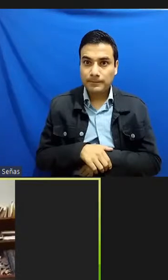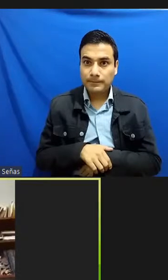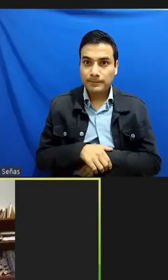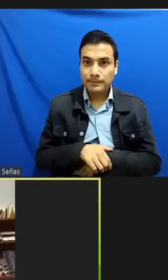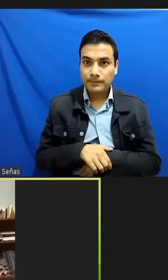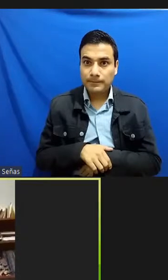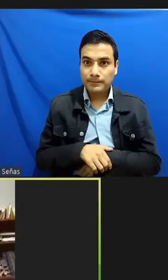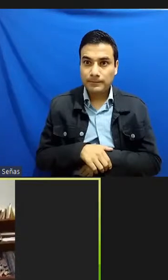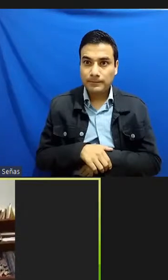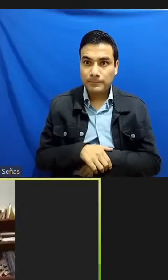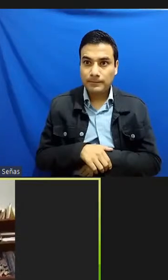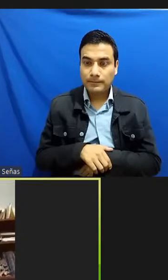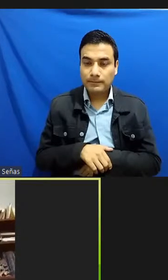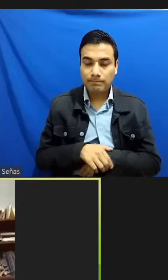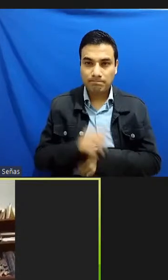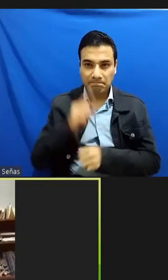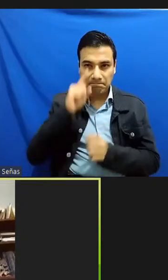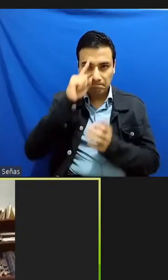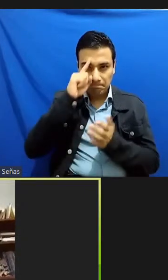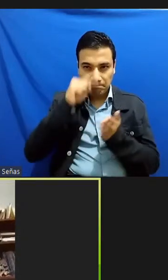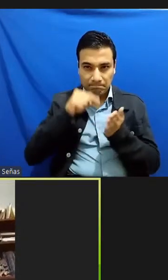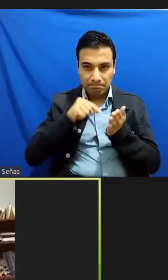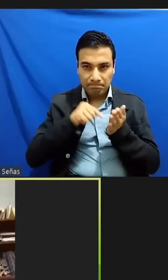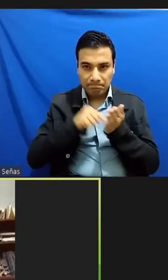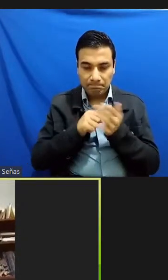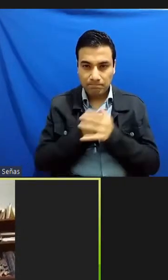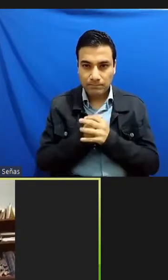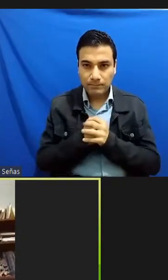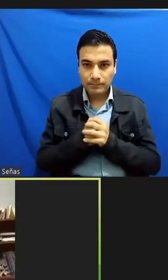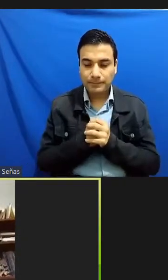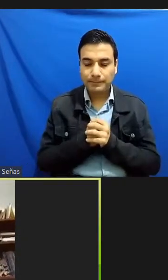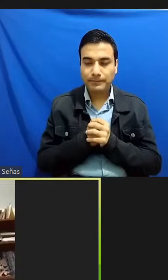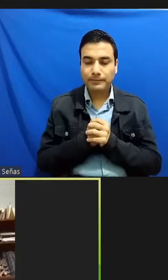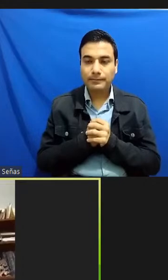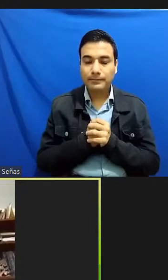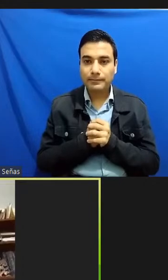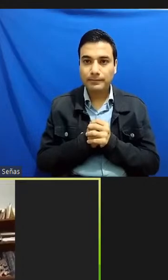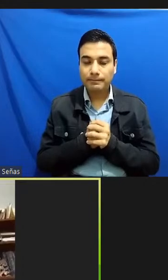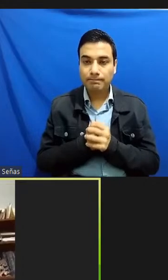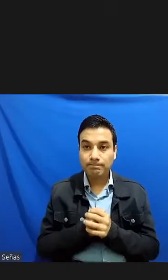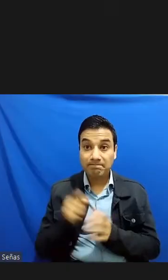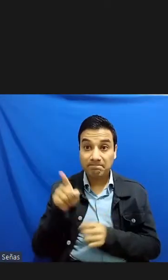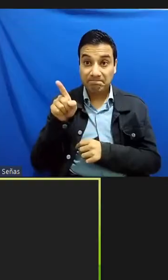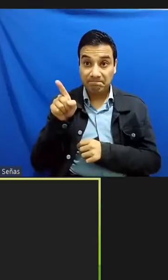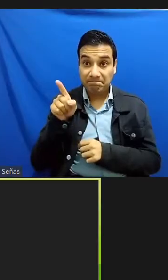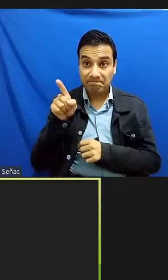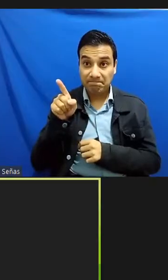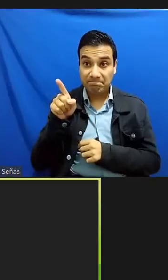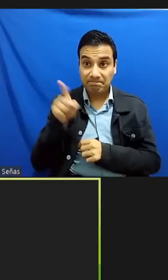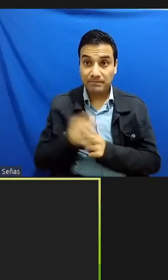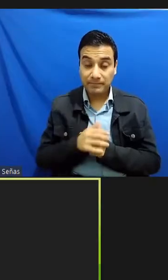creo que lo que lo que has hecho Mario